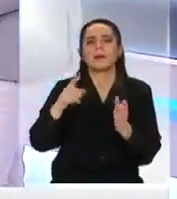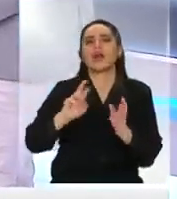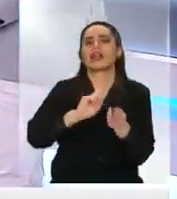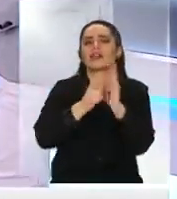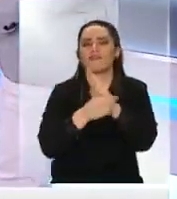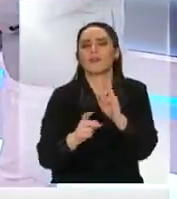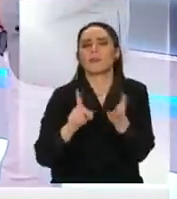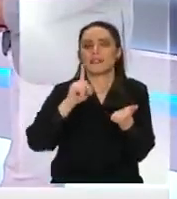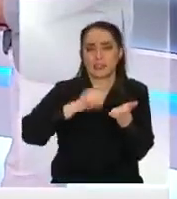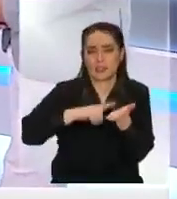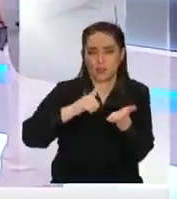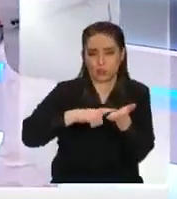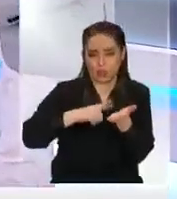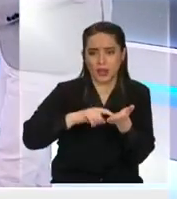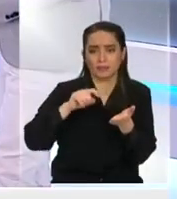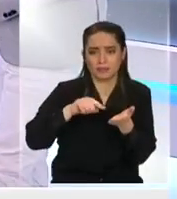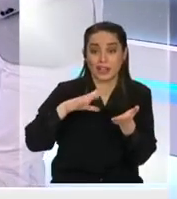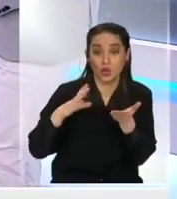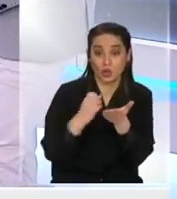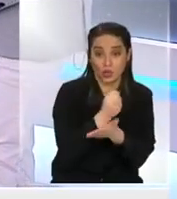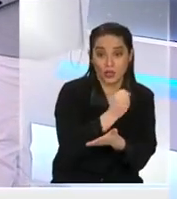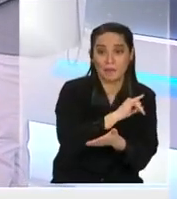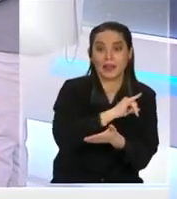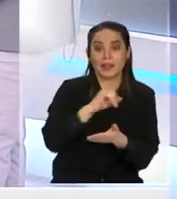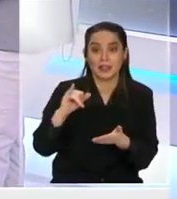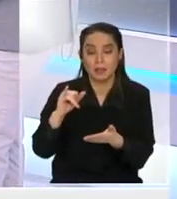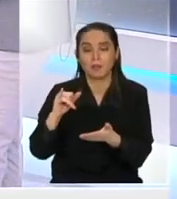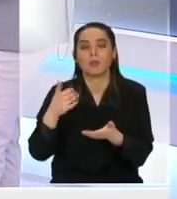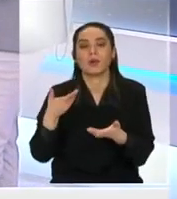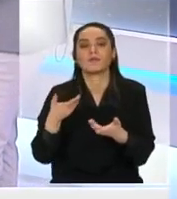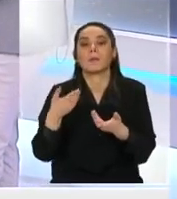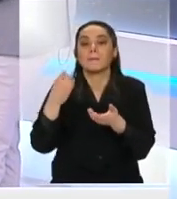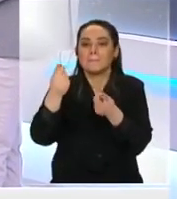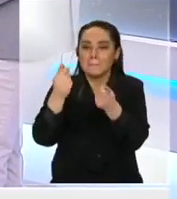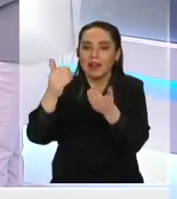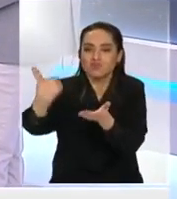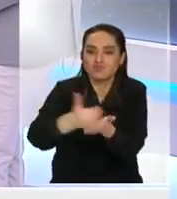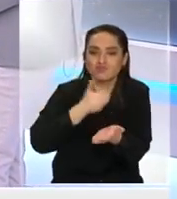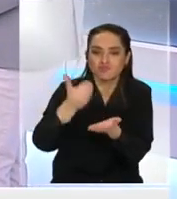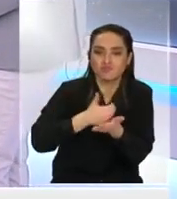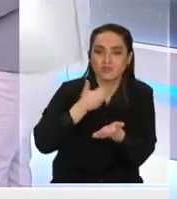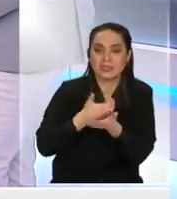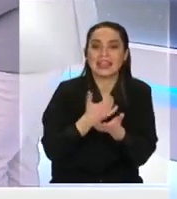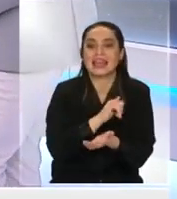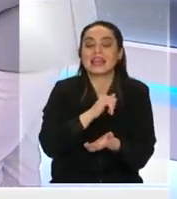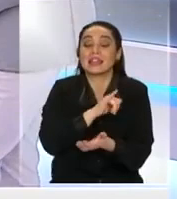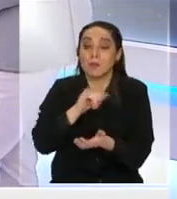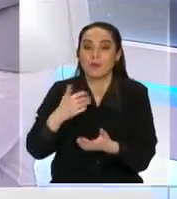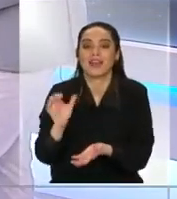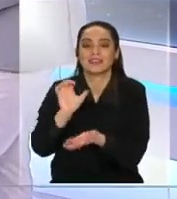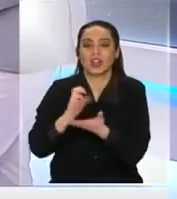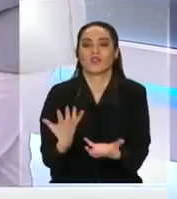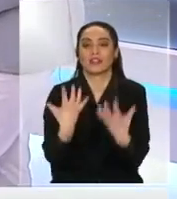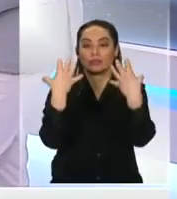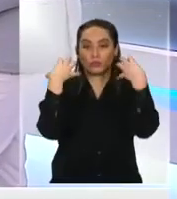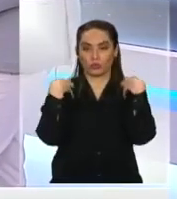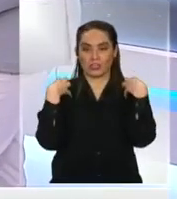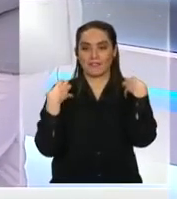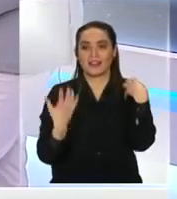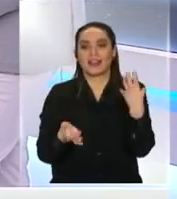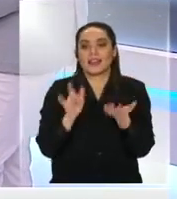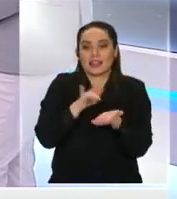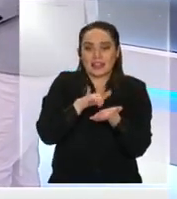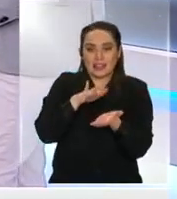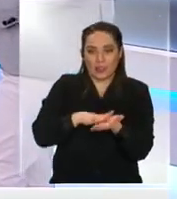prolongar y proyectar ingresos mayores permanentes que nos permitan asumir estas deudas que nunca debieran haber estado en